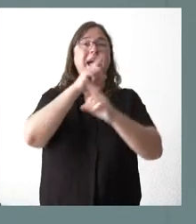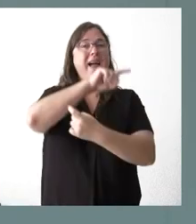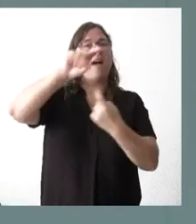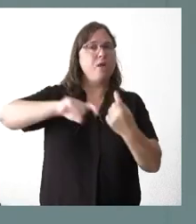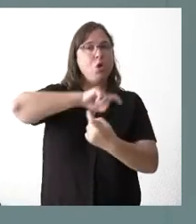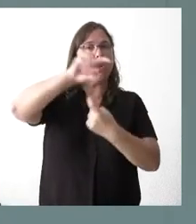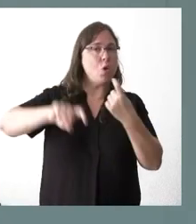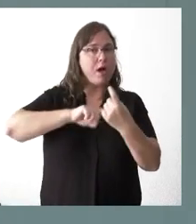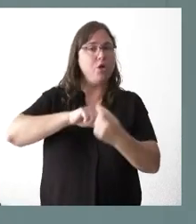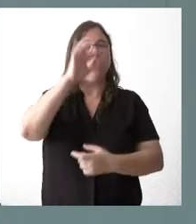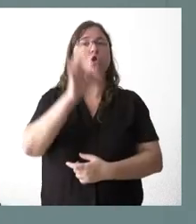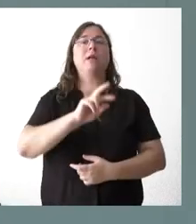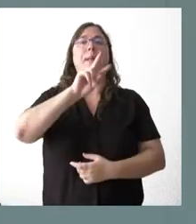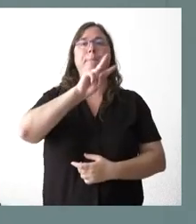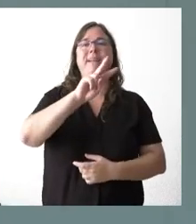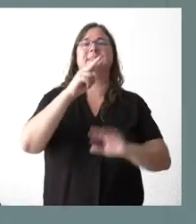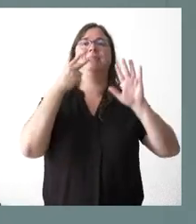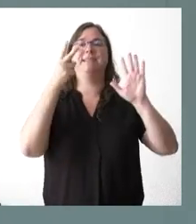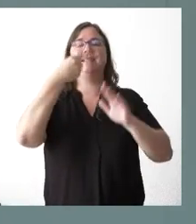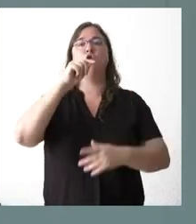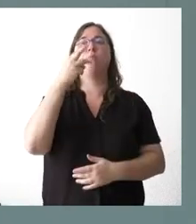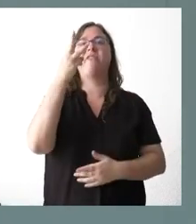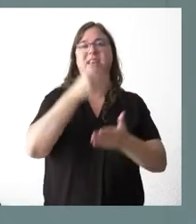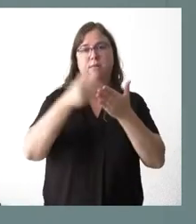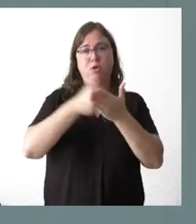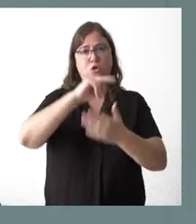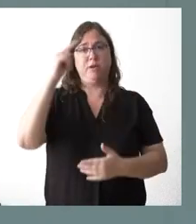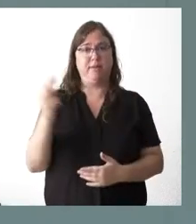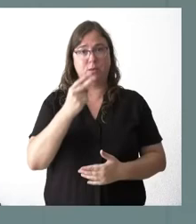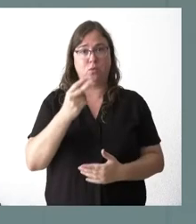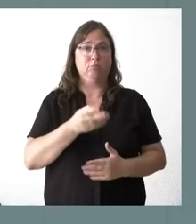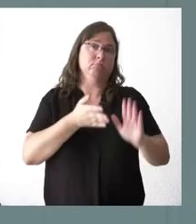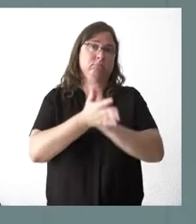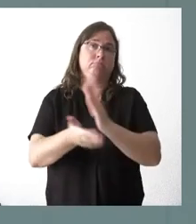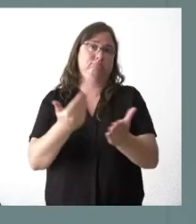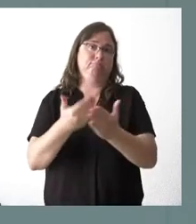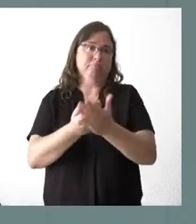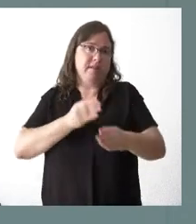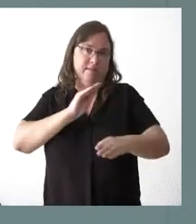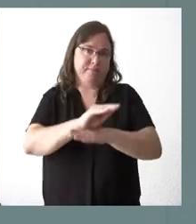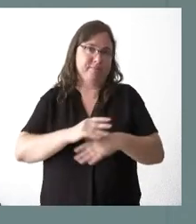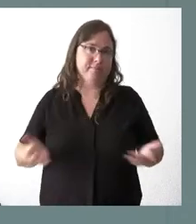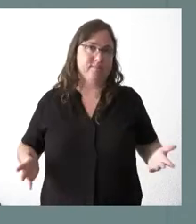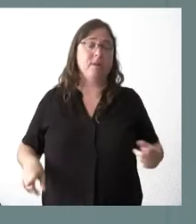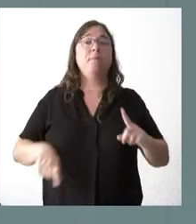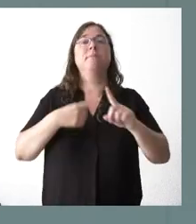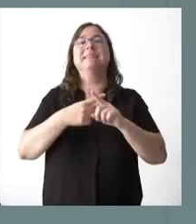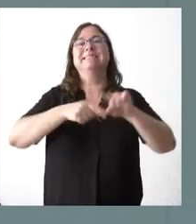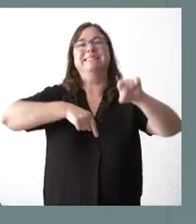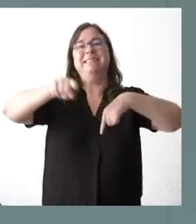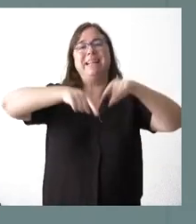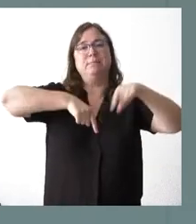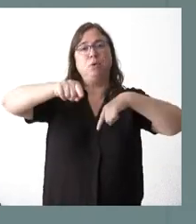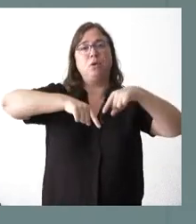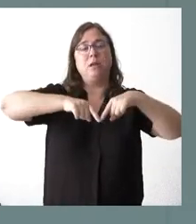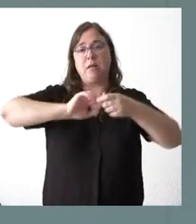este año 27,3 millones de euros. Haganse una idea que eso demuestra que lo estamos financiando. En el transporte que